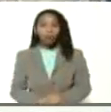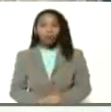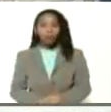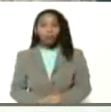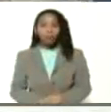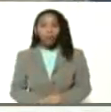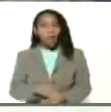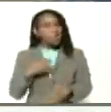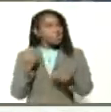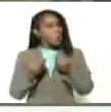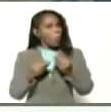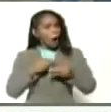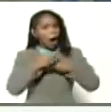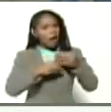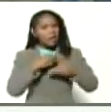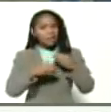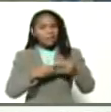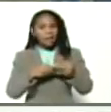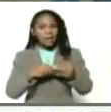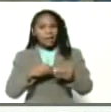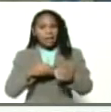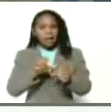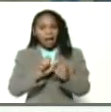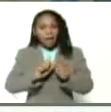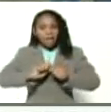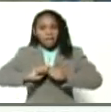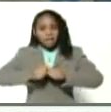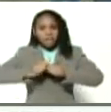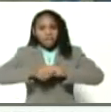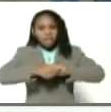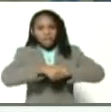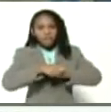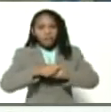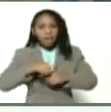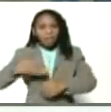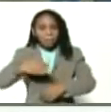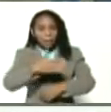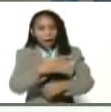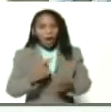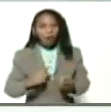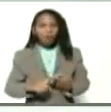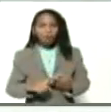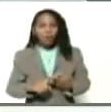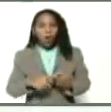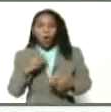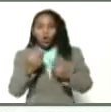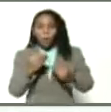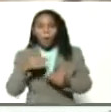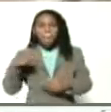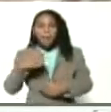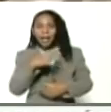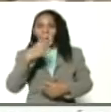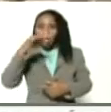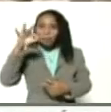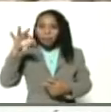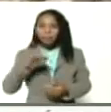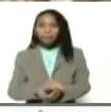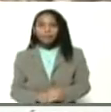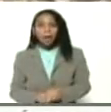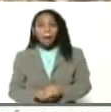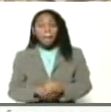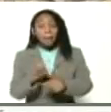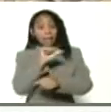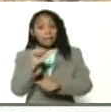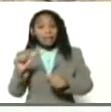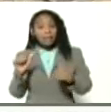¿Cómo hacen sus latas de sardina? ¿Cómo preparan el pescado salado para la